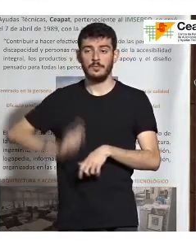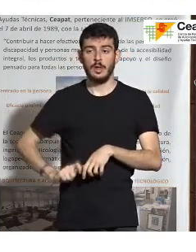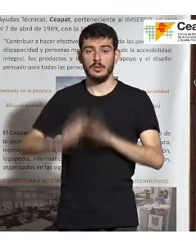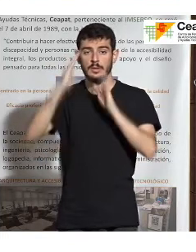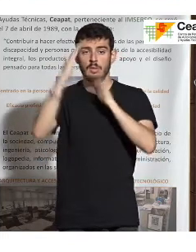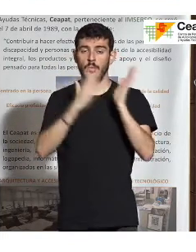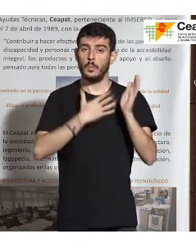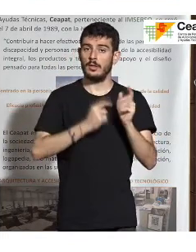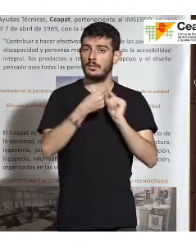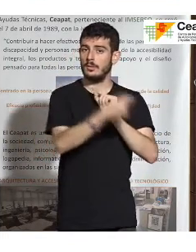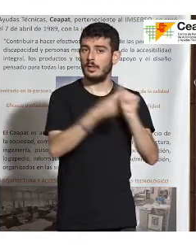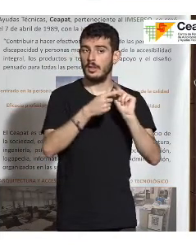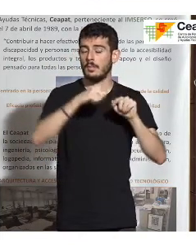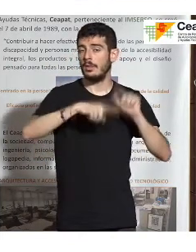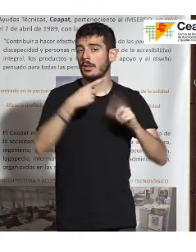puedan tener.